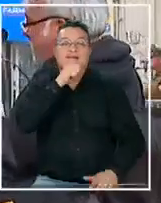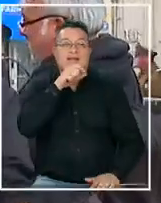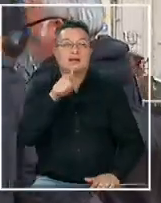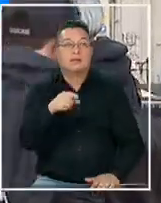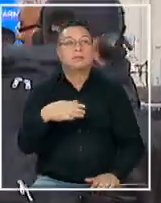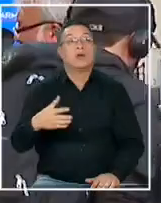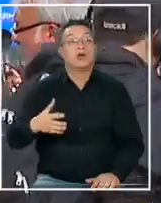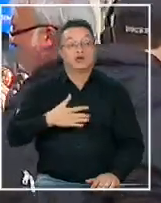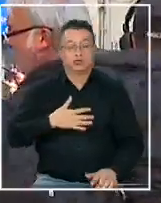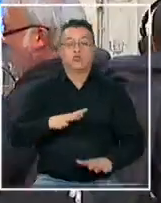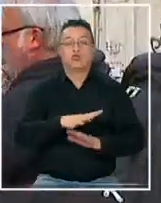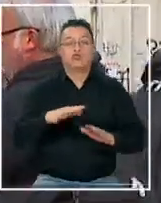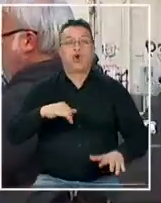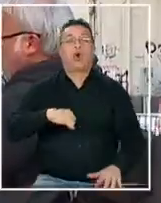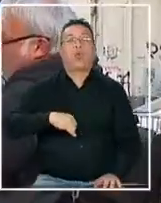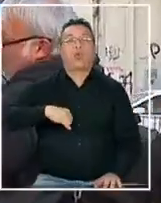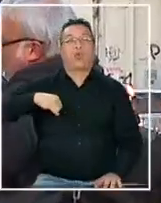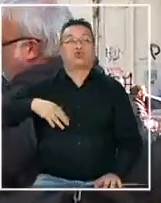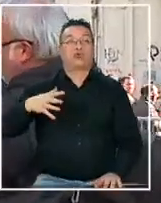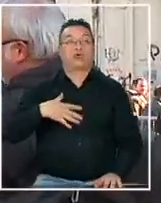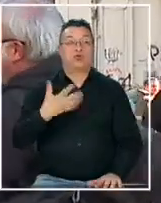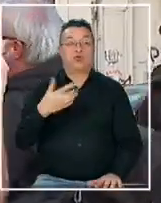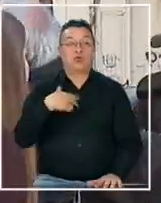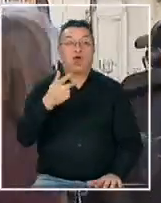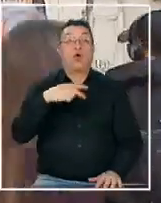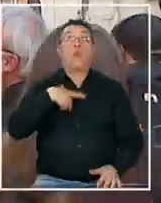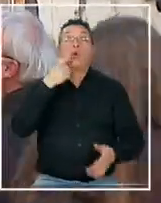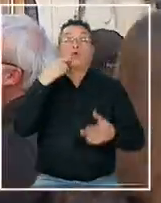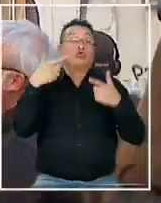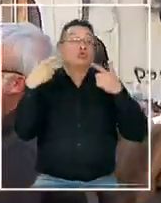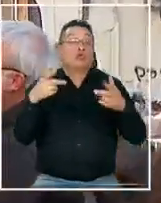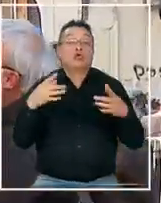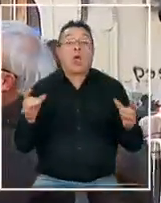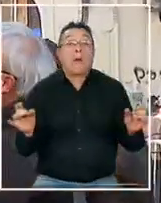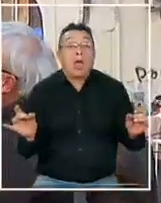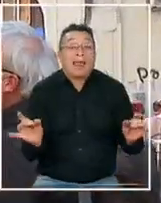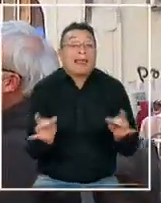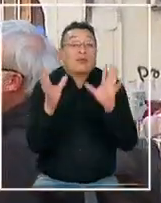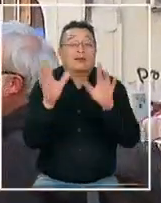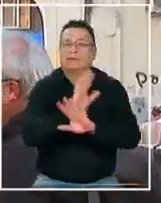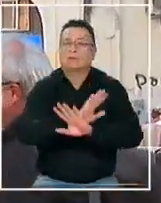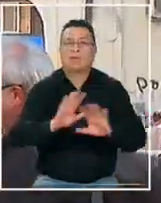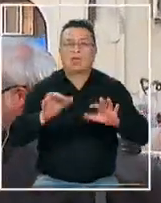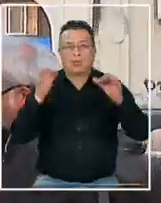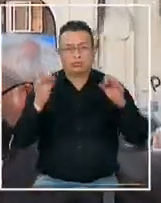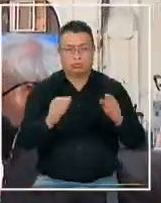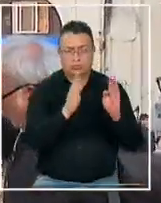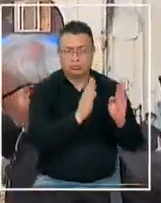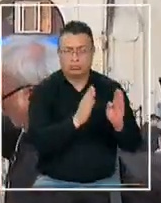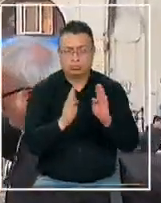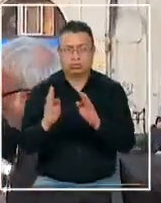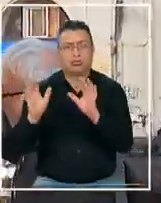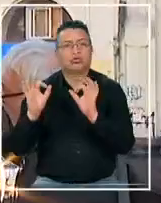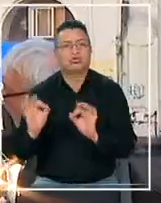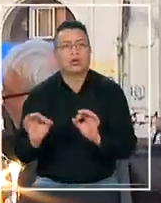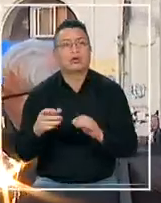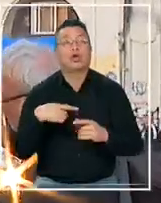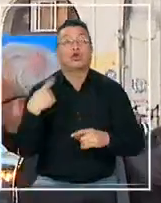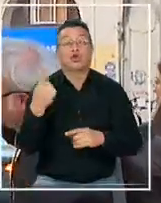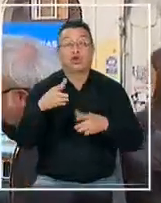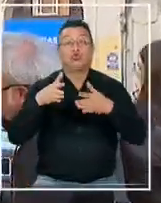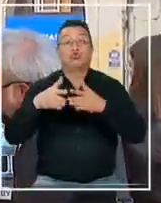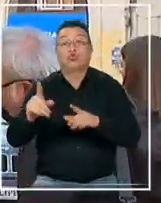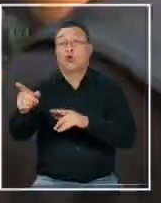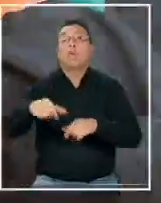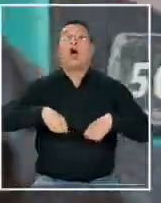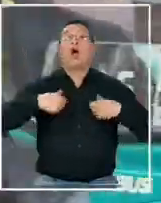de orgullo, yo creo que Dios nos juega a los dados, por azar, pero también porque los demás tuvieron la suerte de